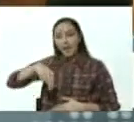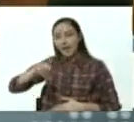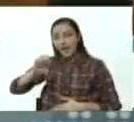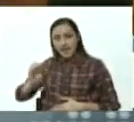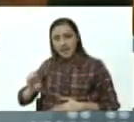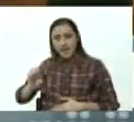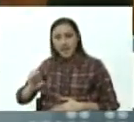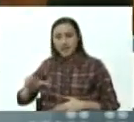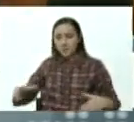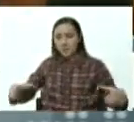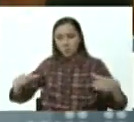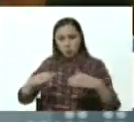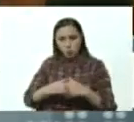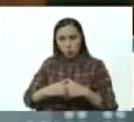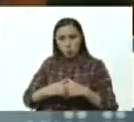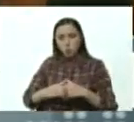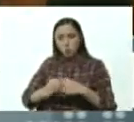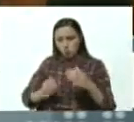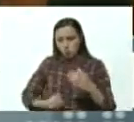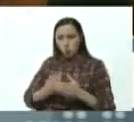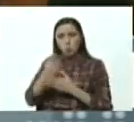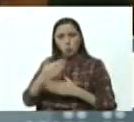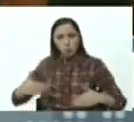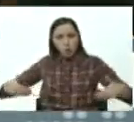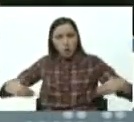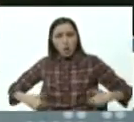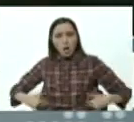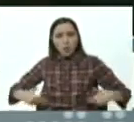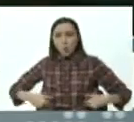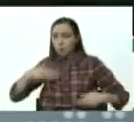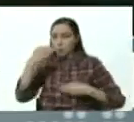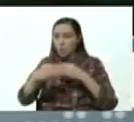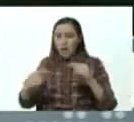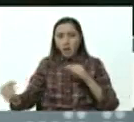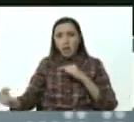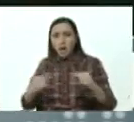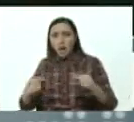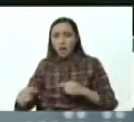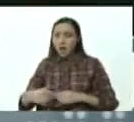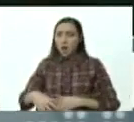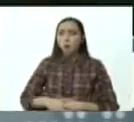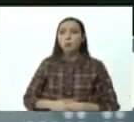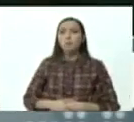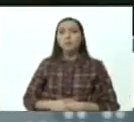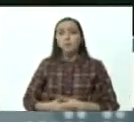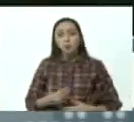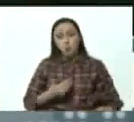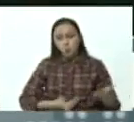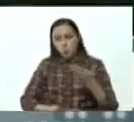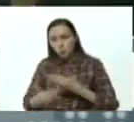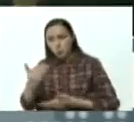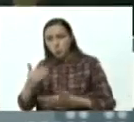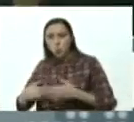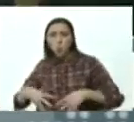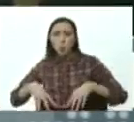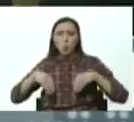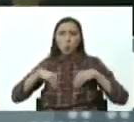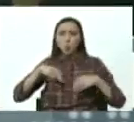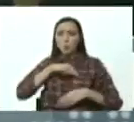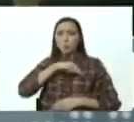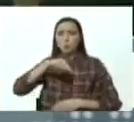es criatura de ese gran esfuerzo de diálogo y entendimiento. Así lo asumimos.